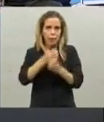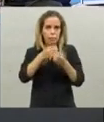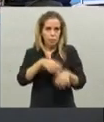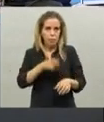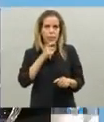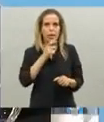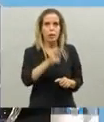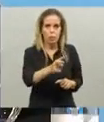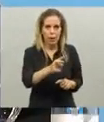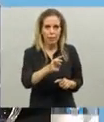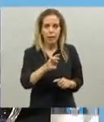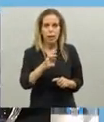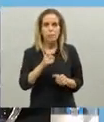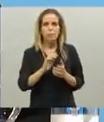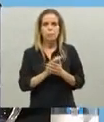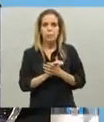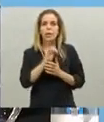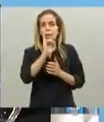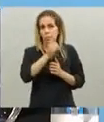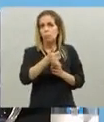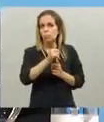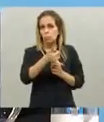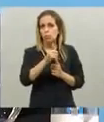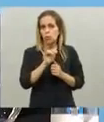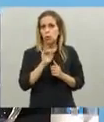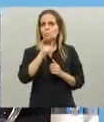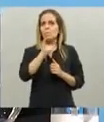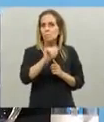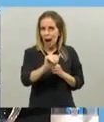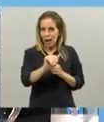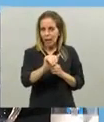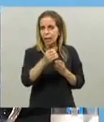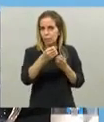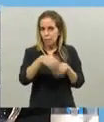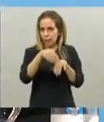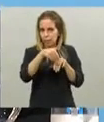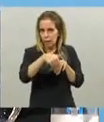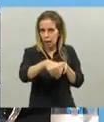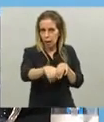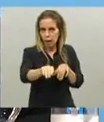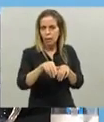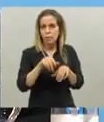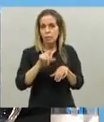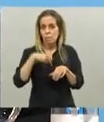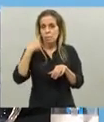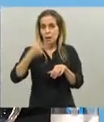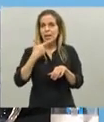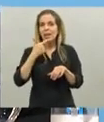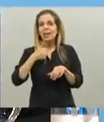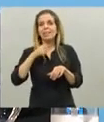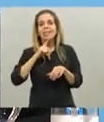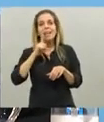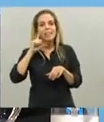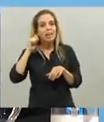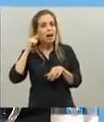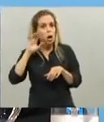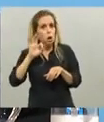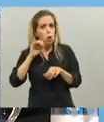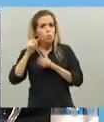contestará sí el martes empieza a regir Santiago mañana ya se ocupará de explicar